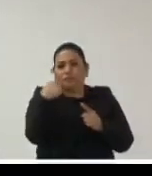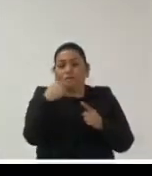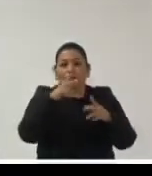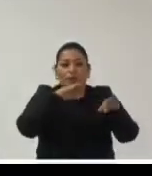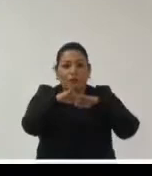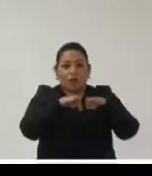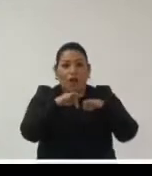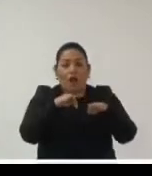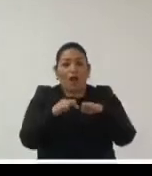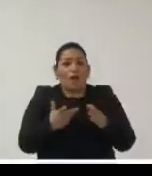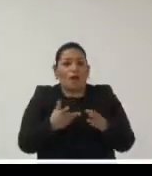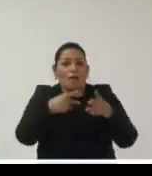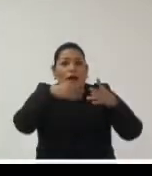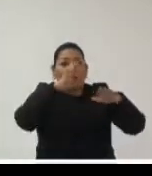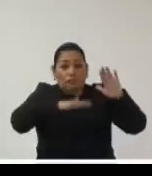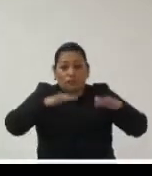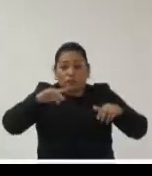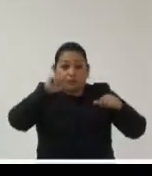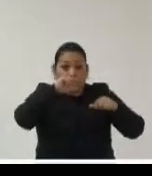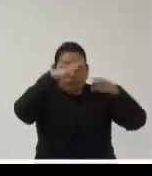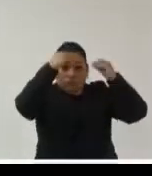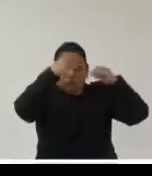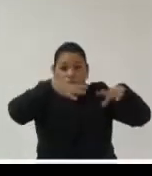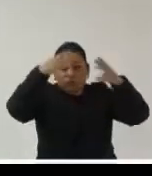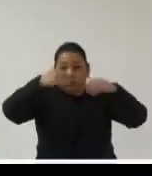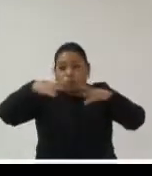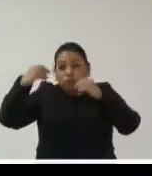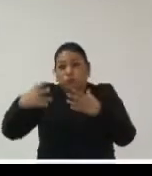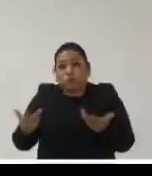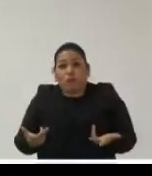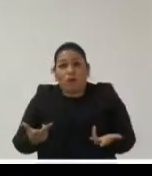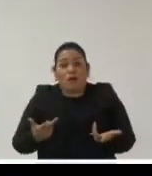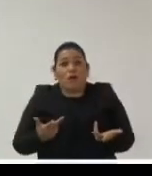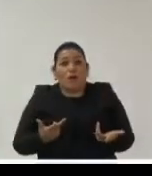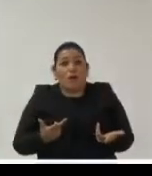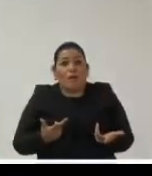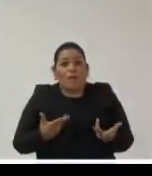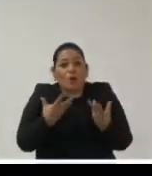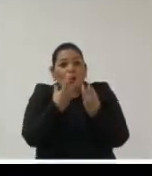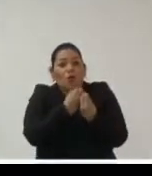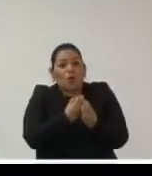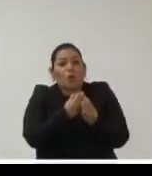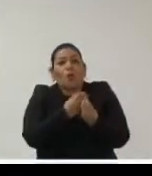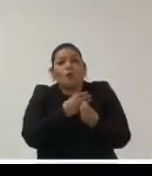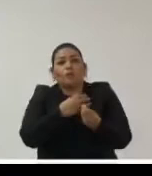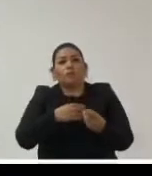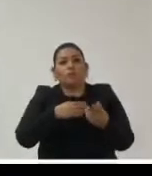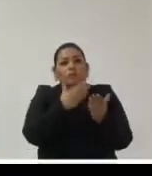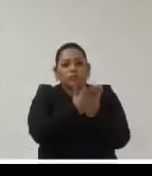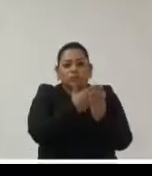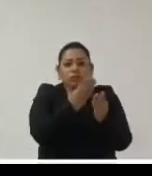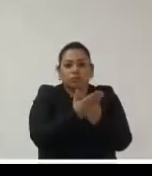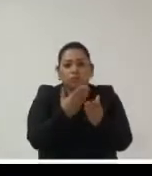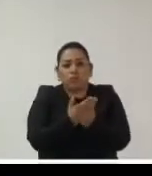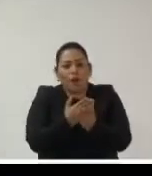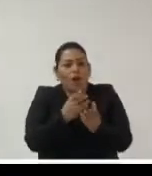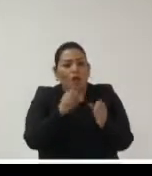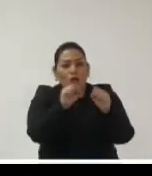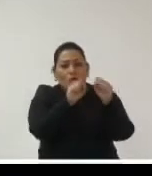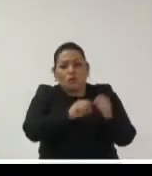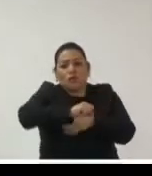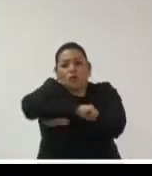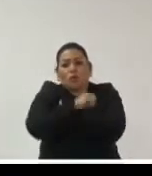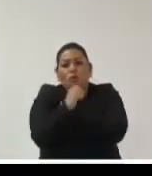están perdiendo y que ni siquiera se están conservando con los conjuntos de datos o con los conjuntos de documentos que estamos conservando de nuestros sistemas